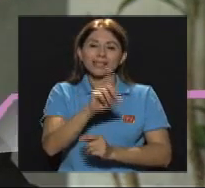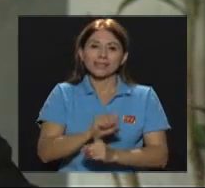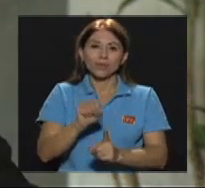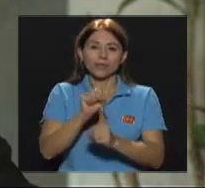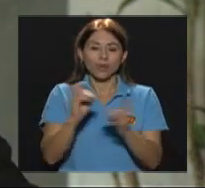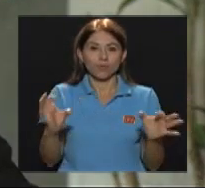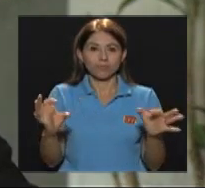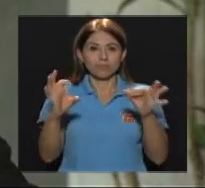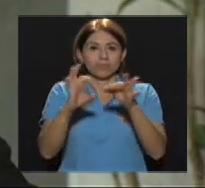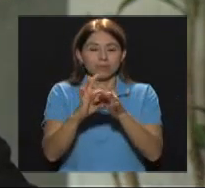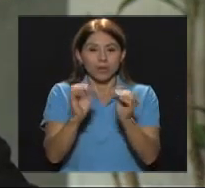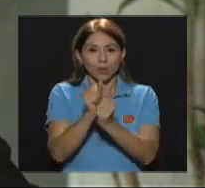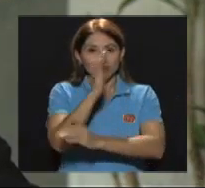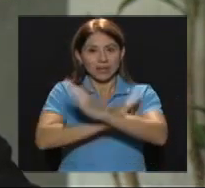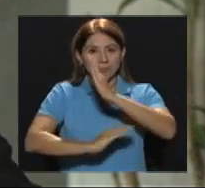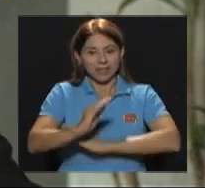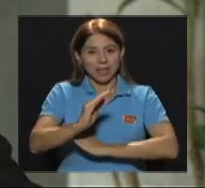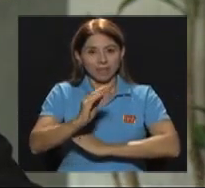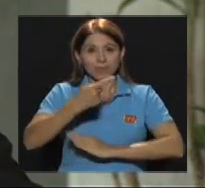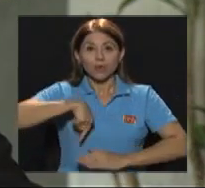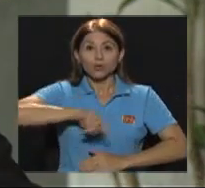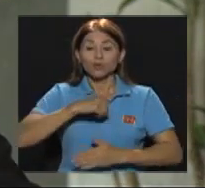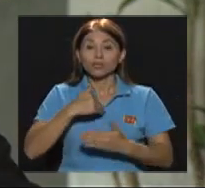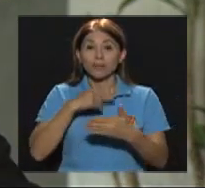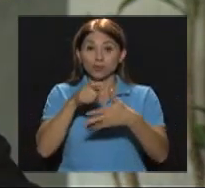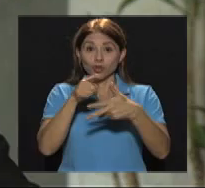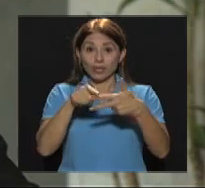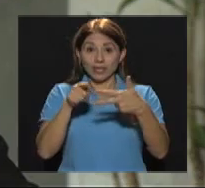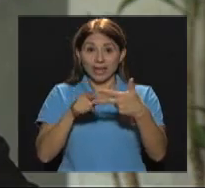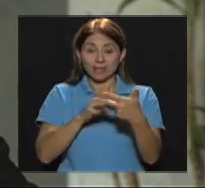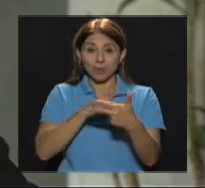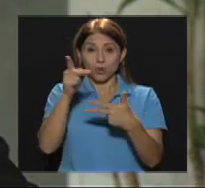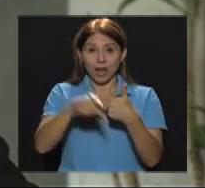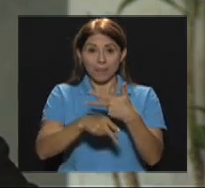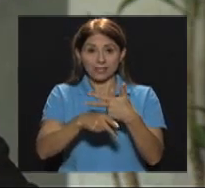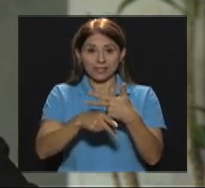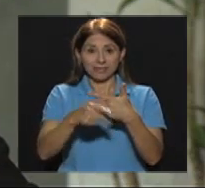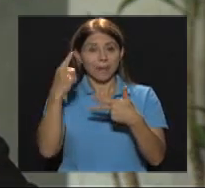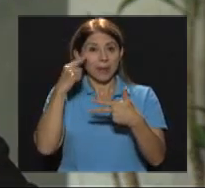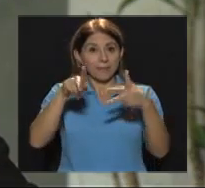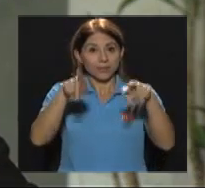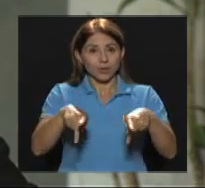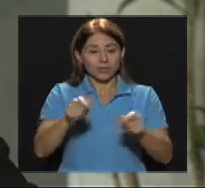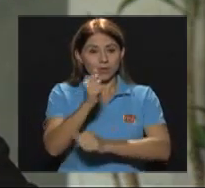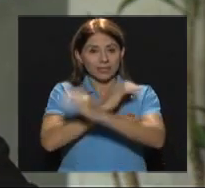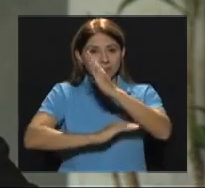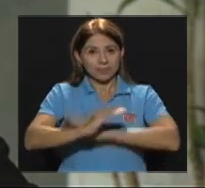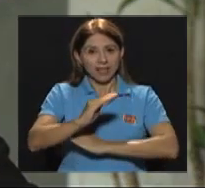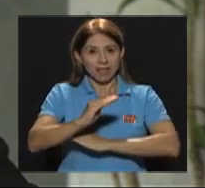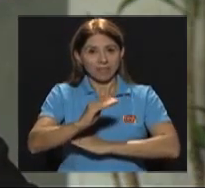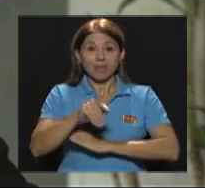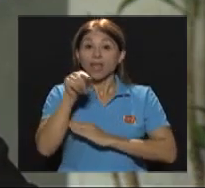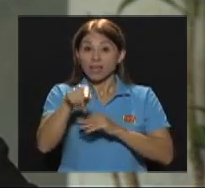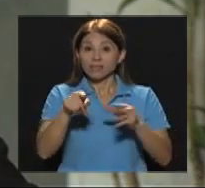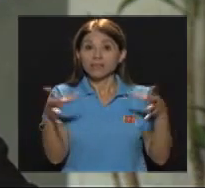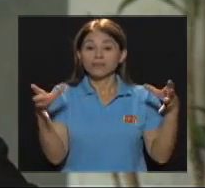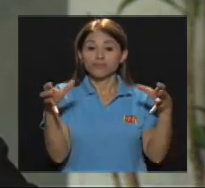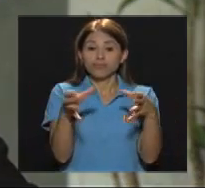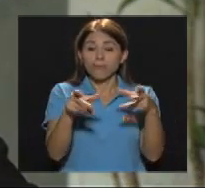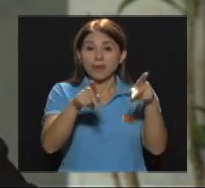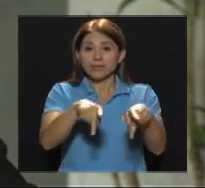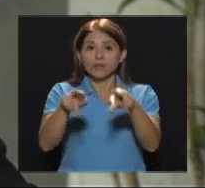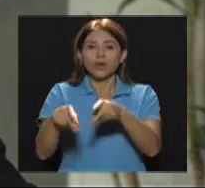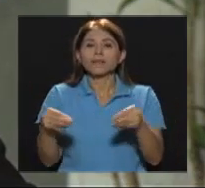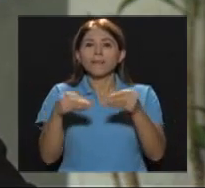alguna condición asociada de discapacidad Y tenemos tres programas dirigidos hacia esta población Que consideramos es una de las más